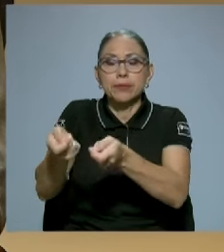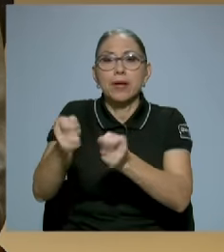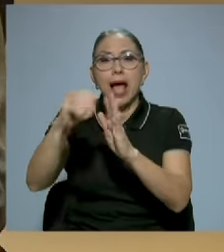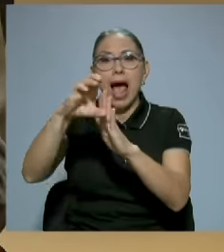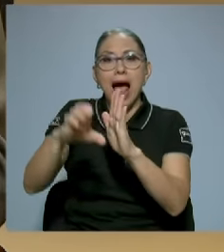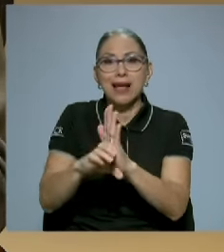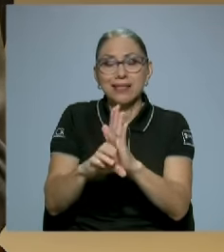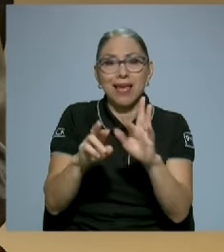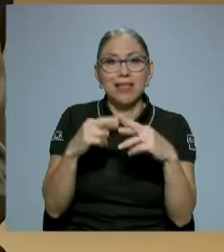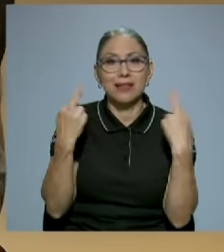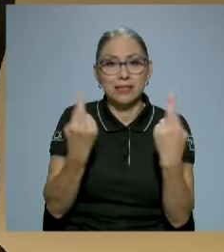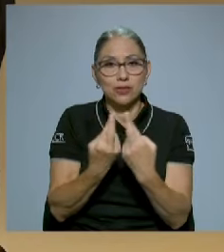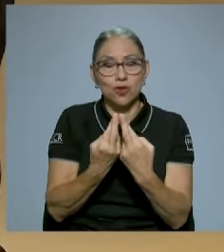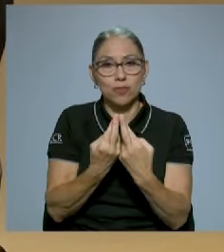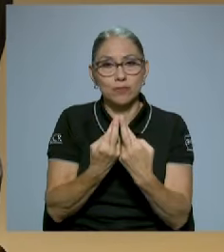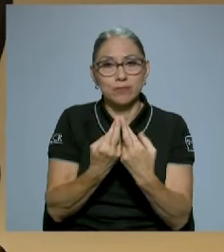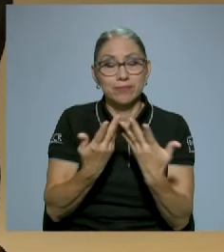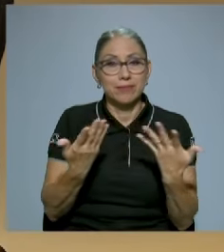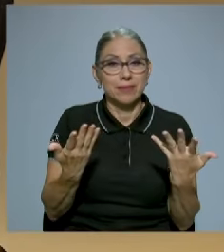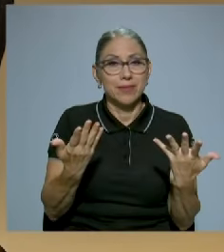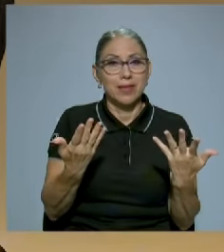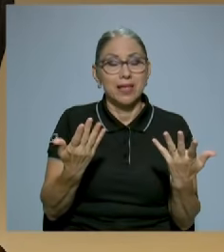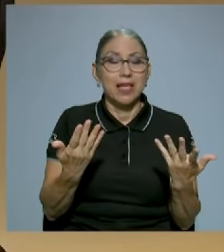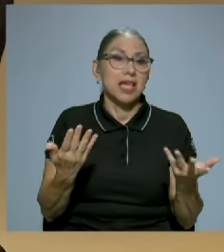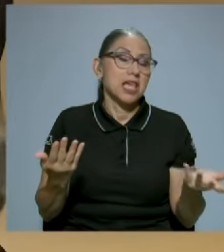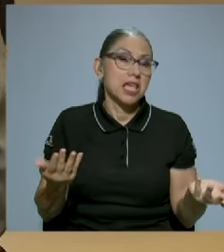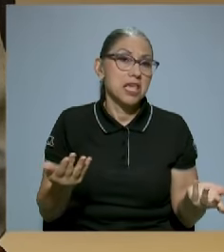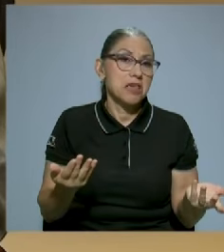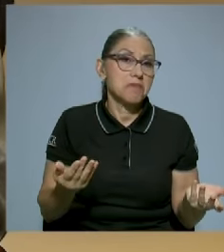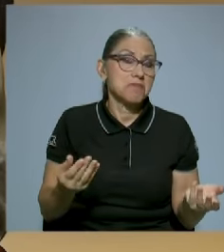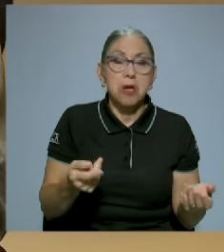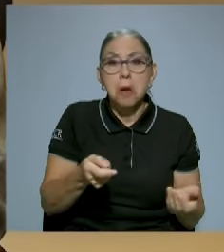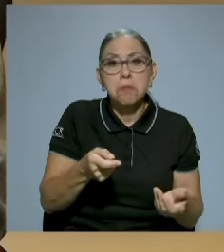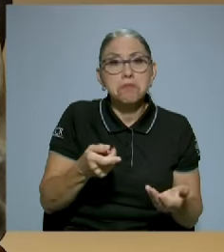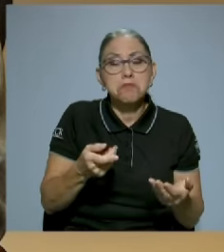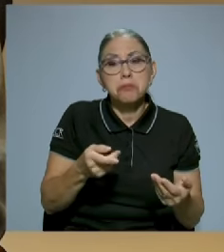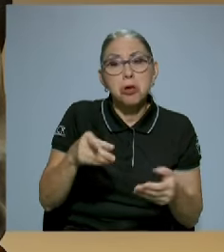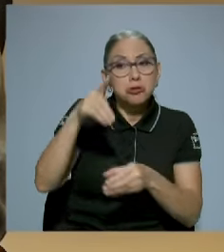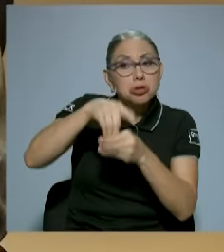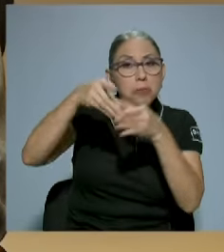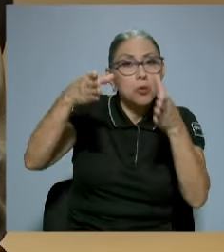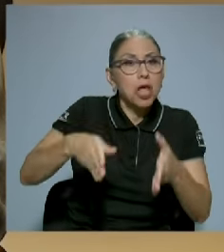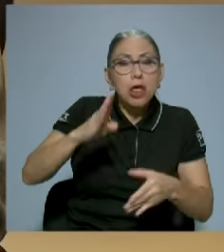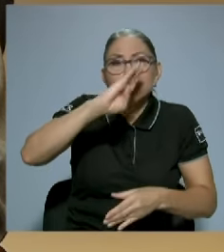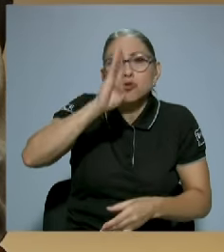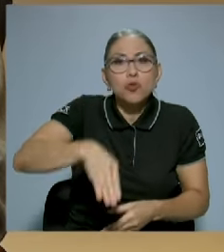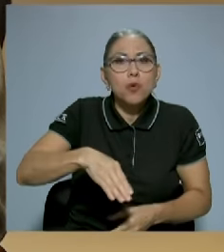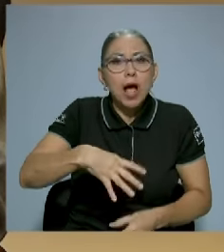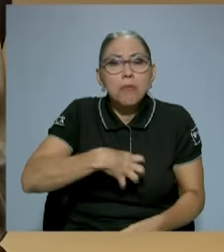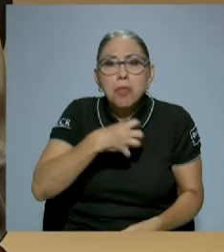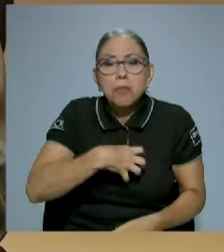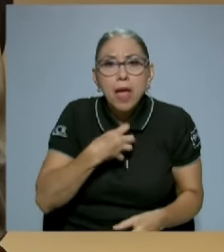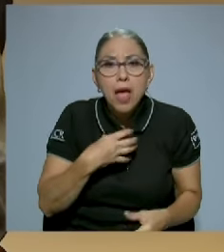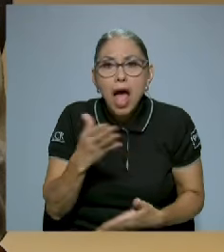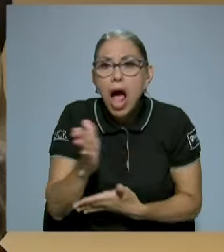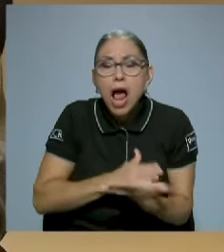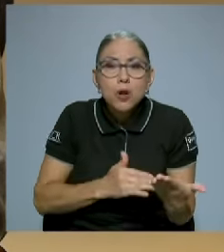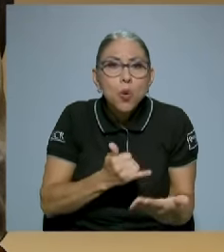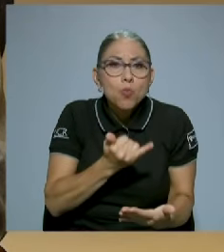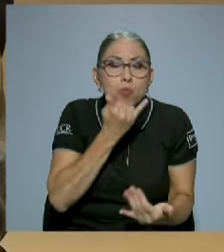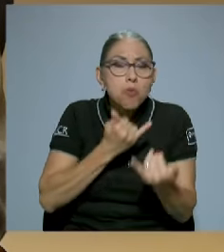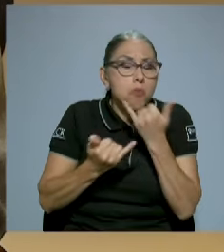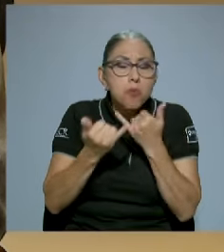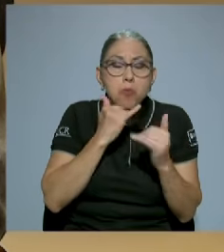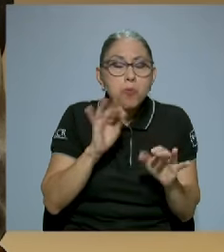Y muy pocas veces los diputados, digamos, objetaron que no había algo correctamente expresado, como lo habían